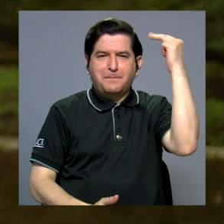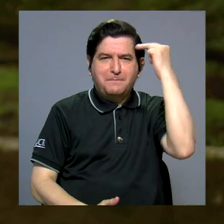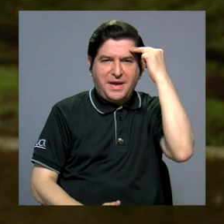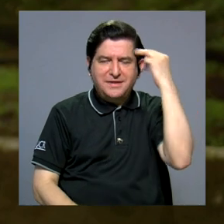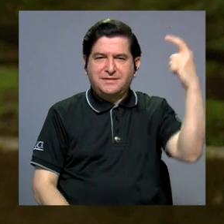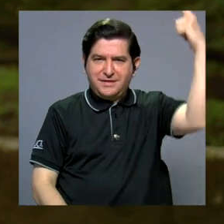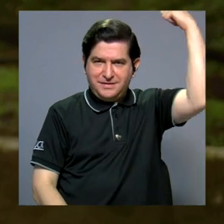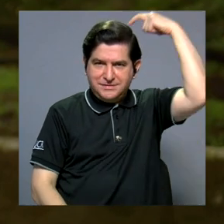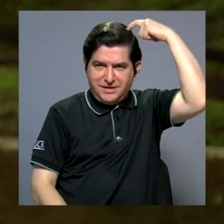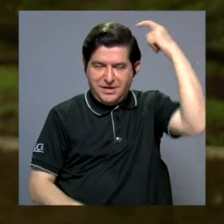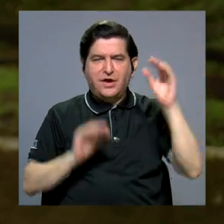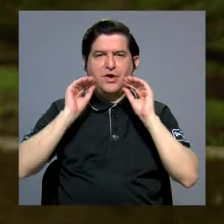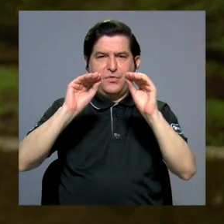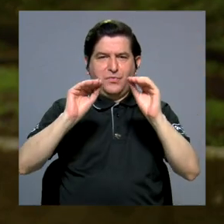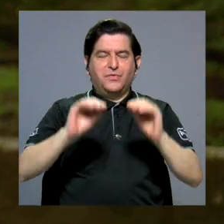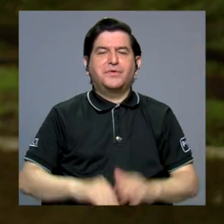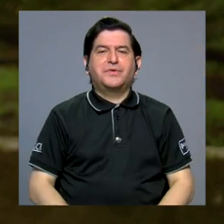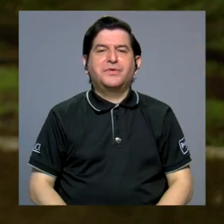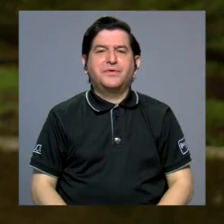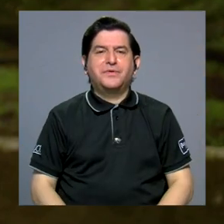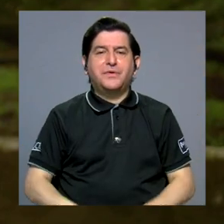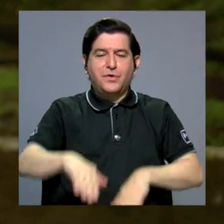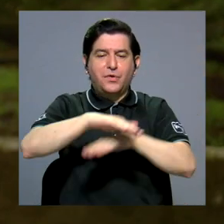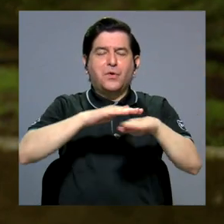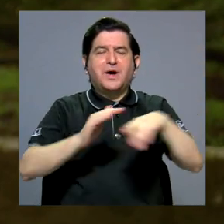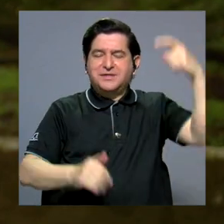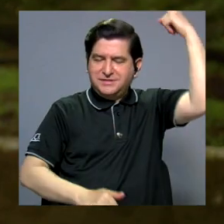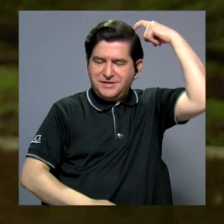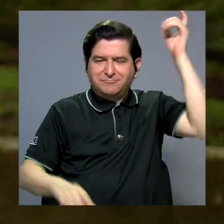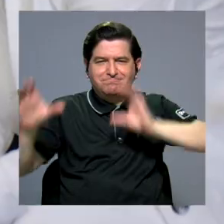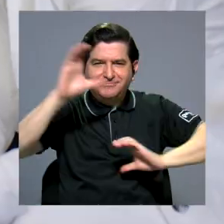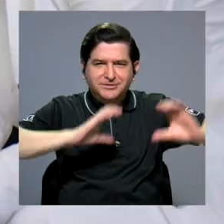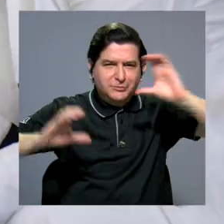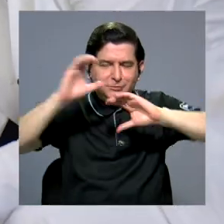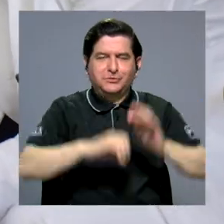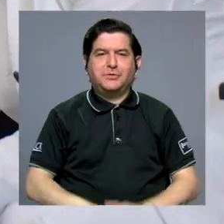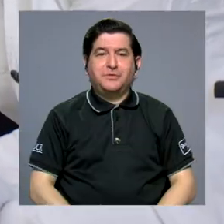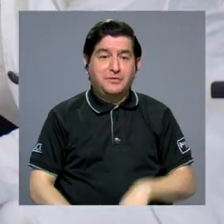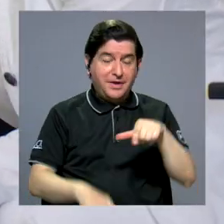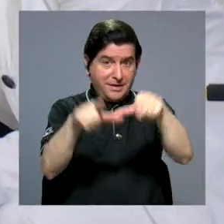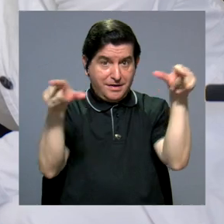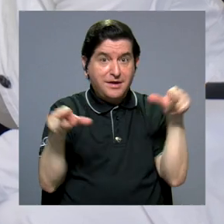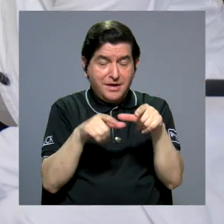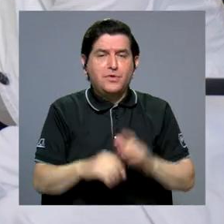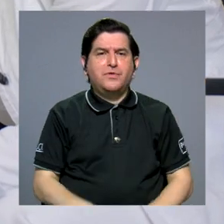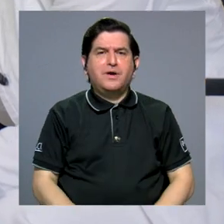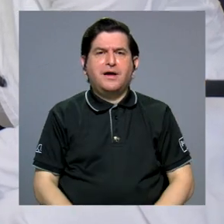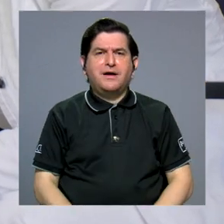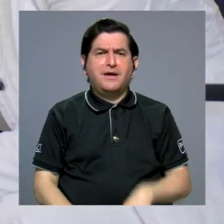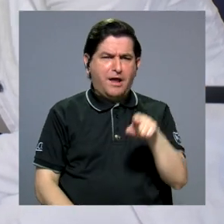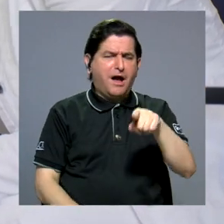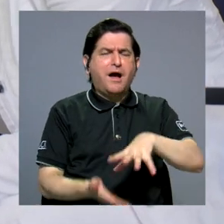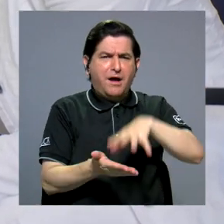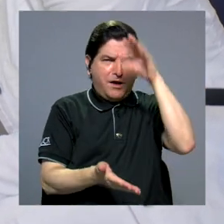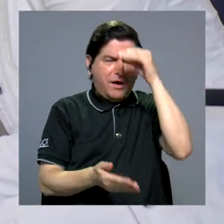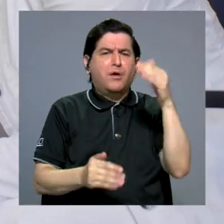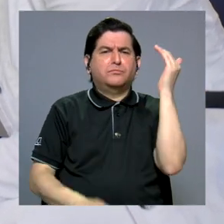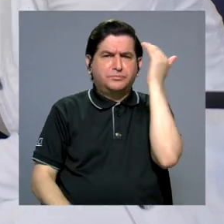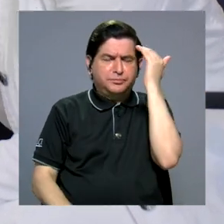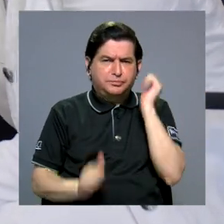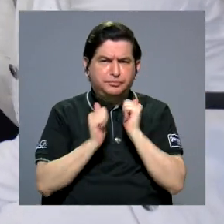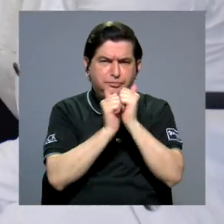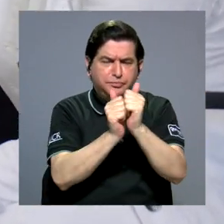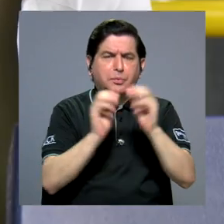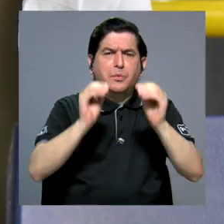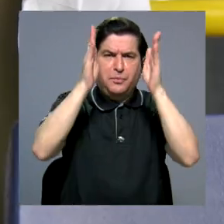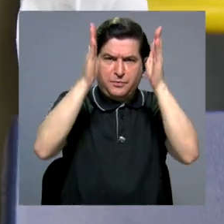Mente, Cerebro y Educación. Tenía la base en las neurociencias. Estando allí, Jimena adquirió muchos conocimientos